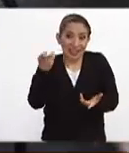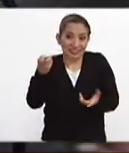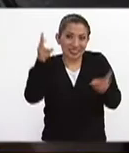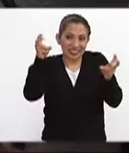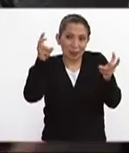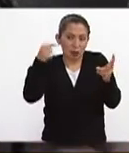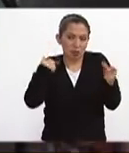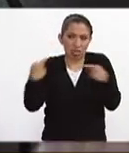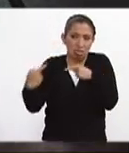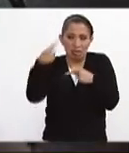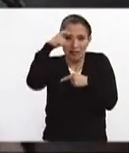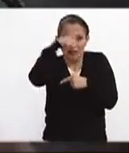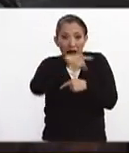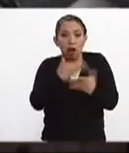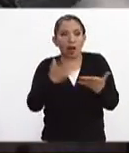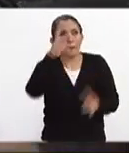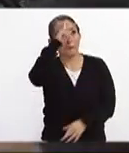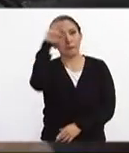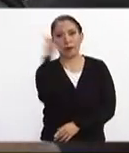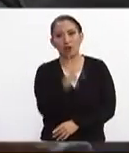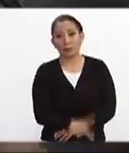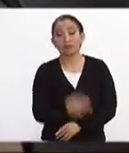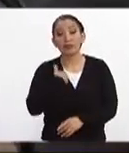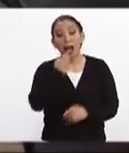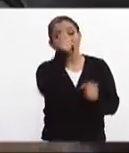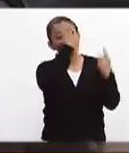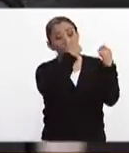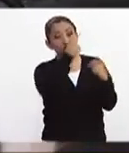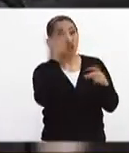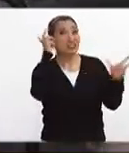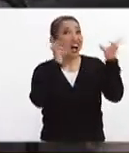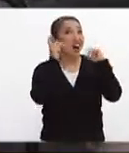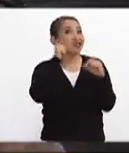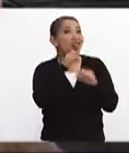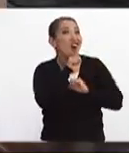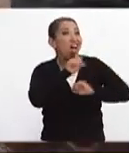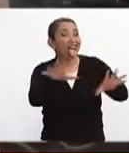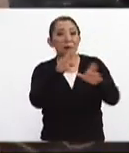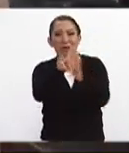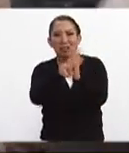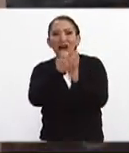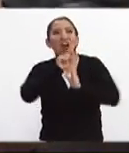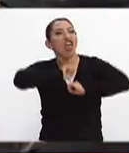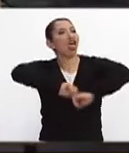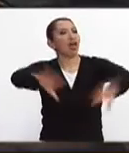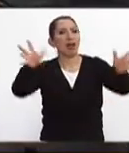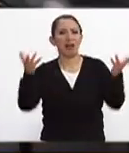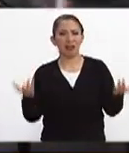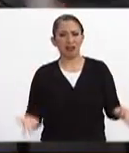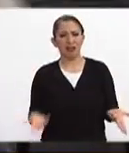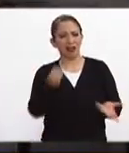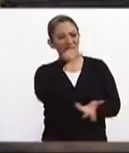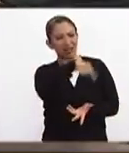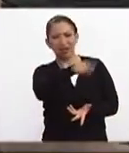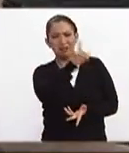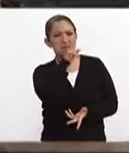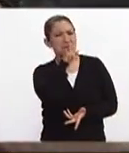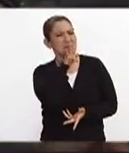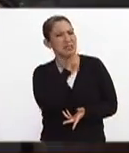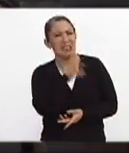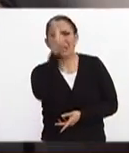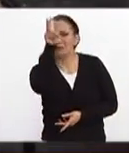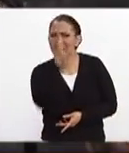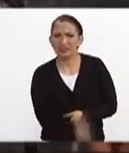un caso medio polémico pues ahora lo hace más se han difundido algunos audios algunos videos que pues son totalmente